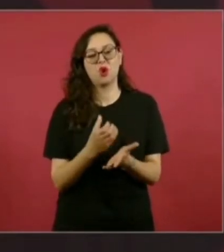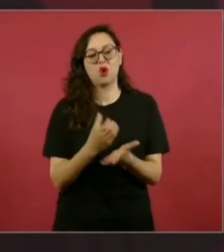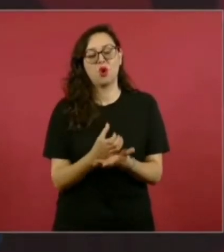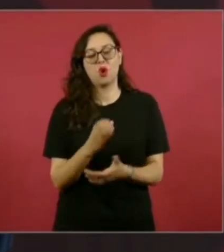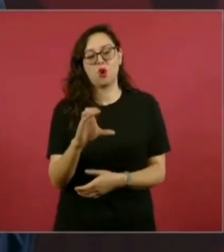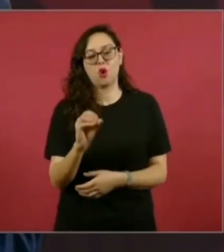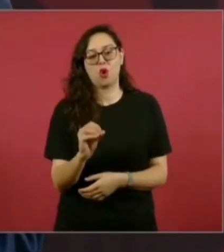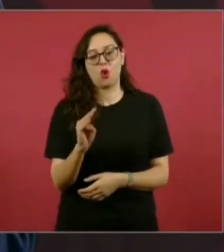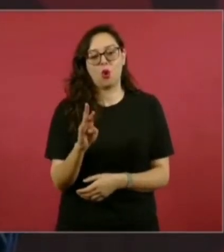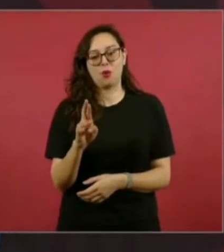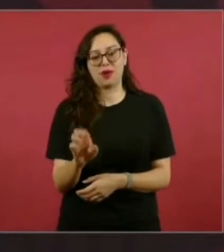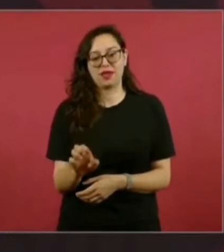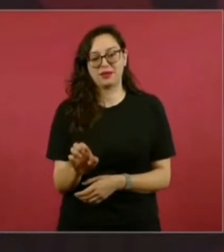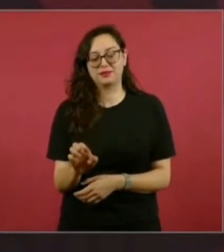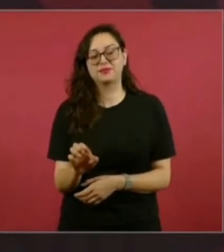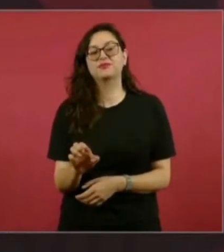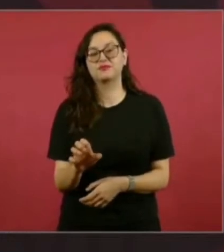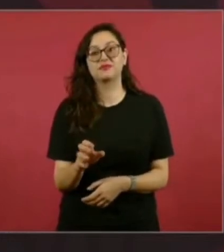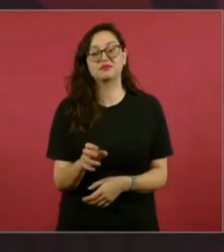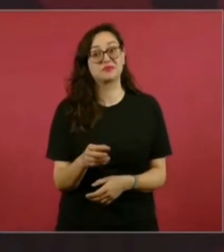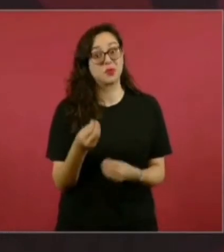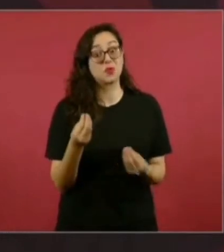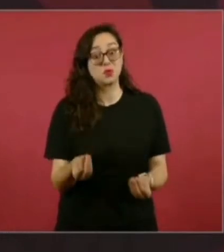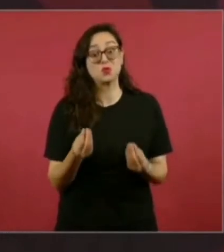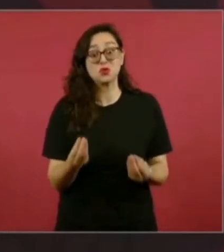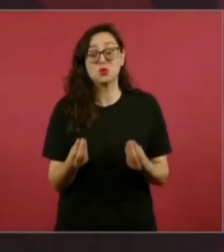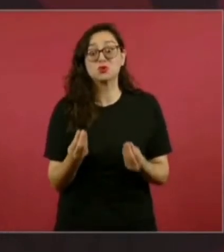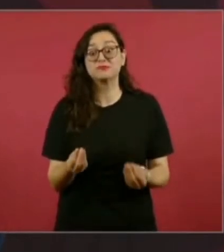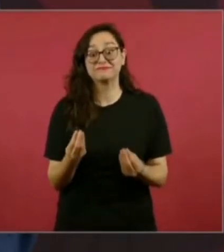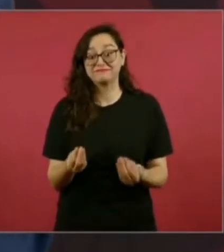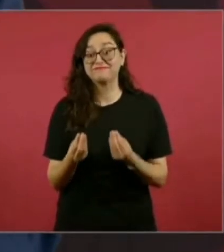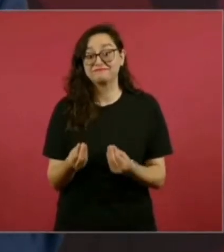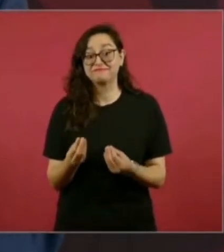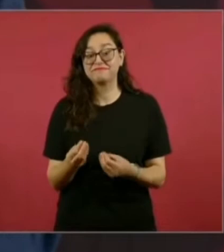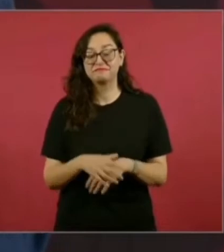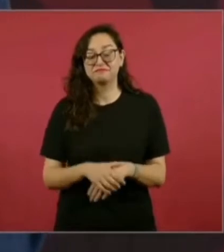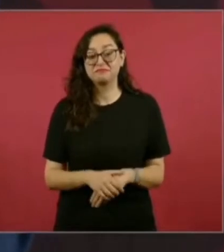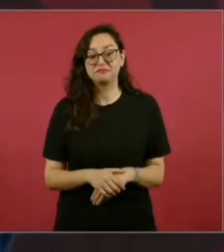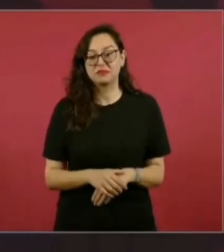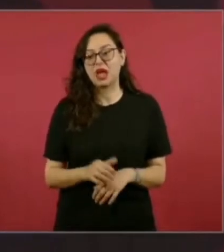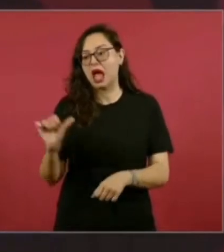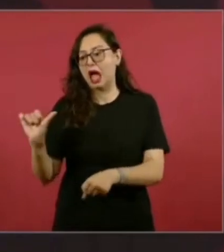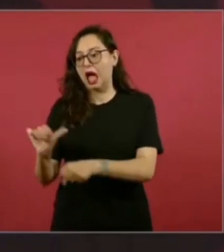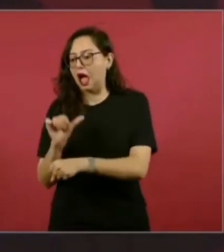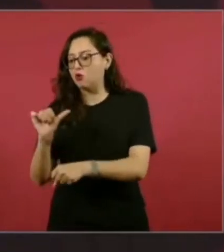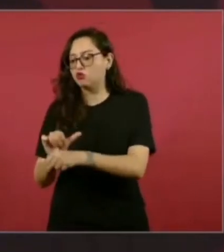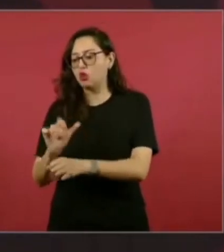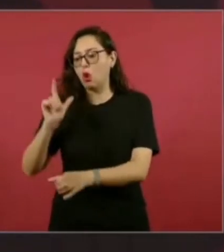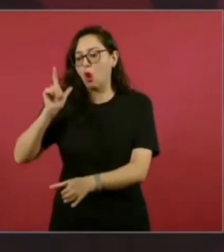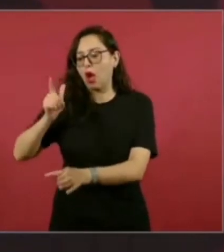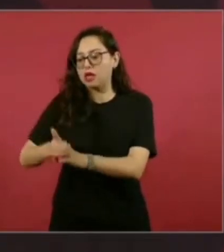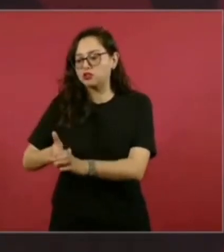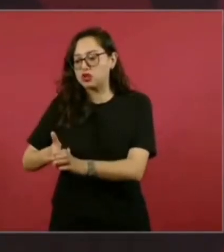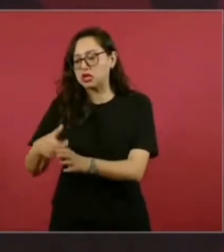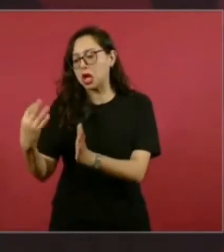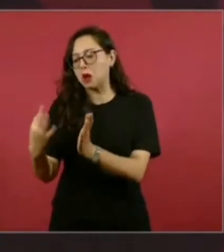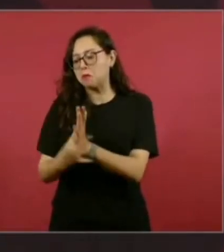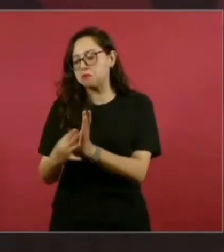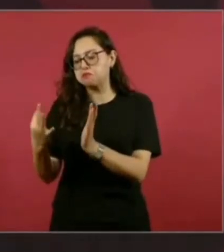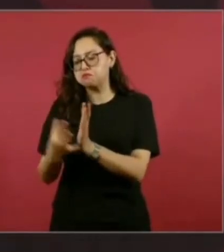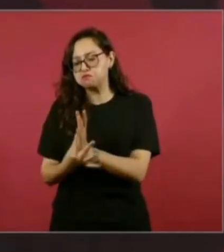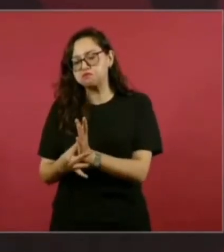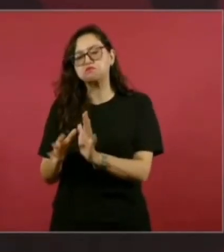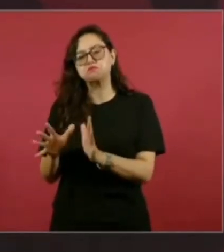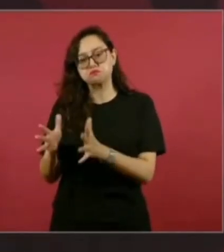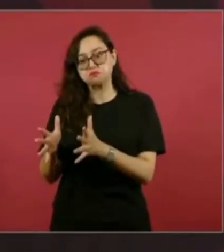Los carros eléctricos, como cuatro, cinco veces más que lo que se necesita ahora